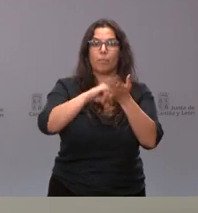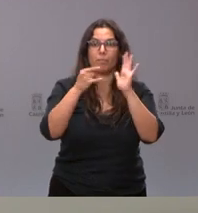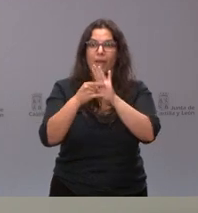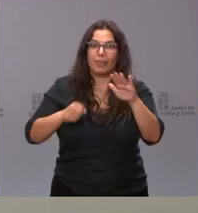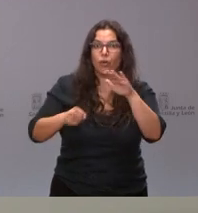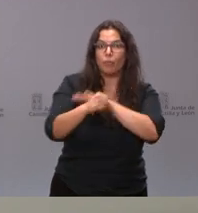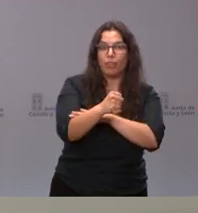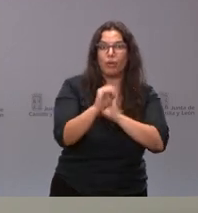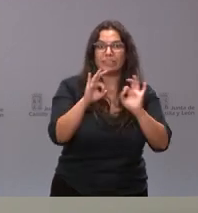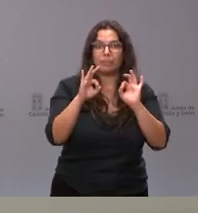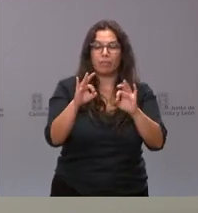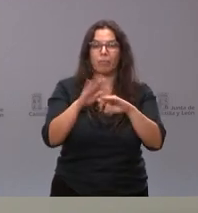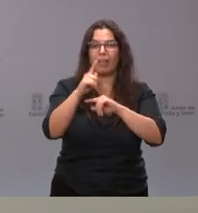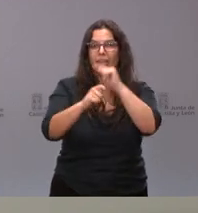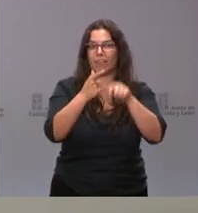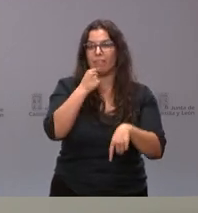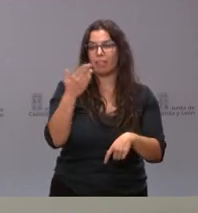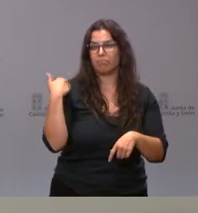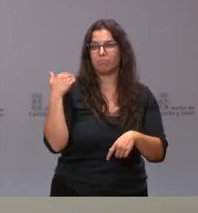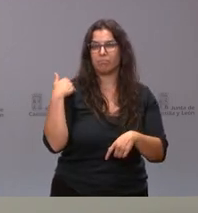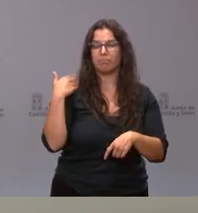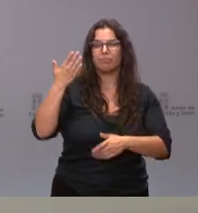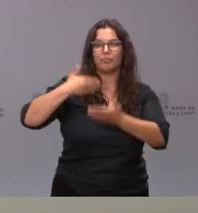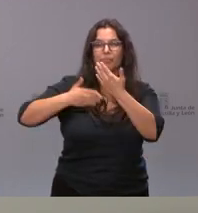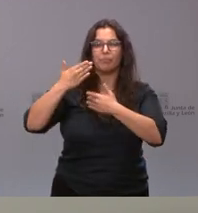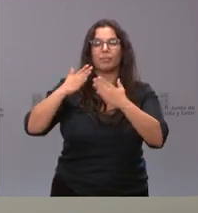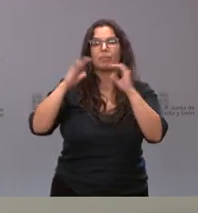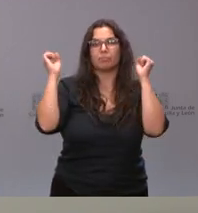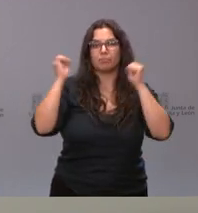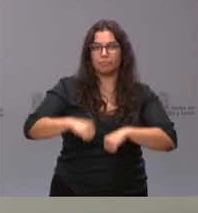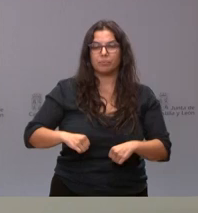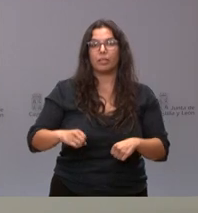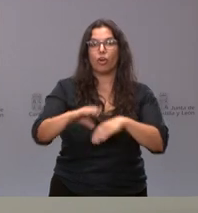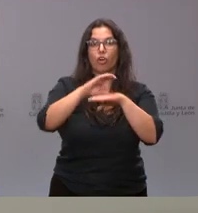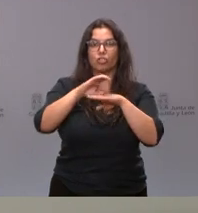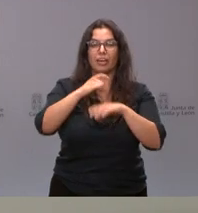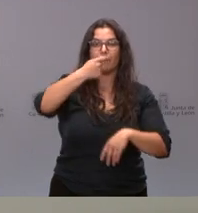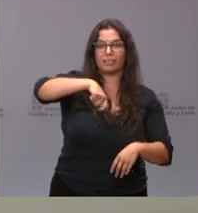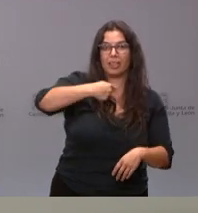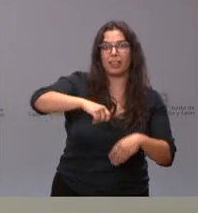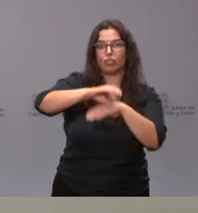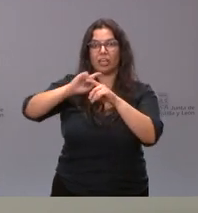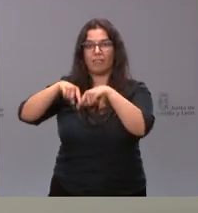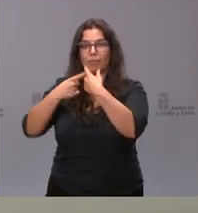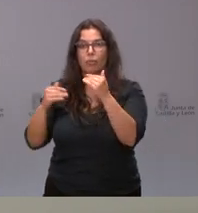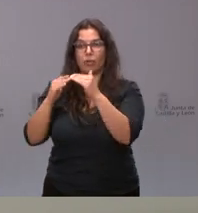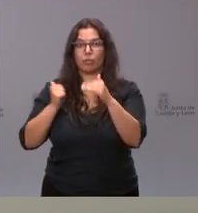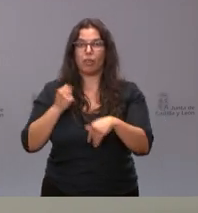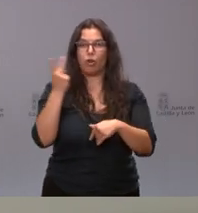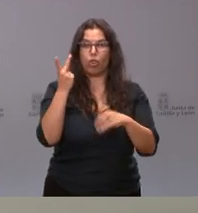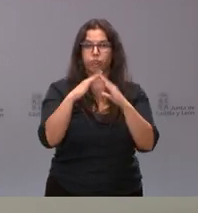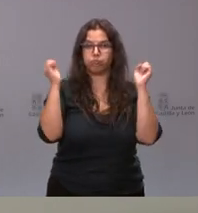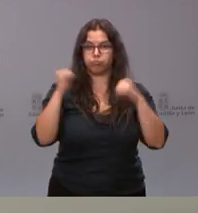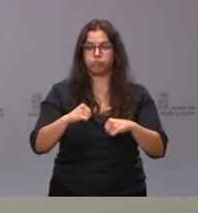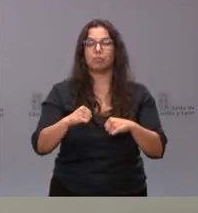facilitar su ingreso, que fue aprobado en su momento con un trabajo conjunto por parte de las consejerías de Presidencia y de Familia e Igualdad de Oportunidades